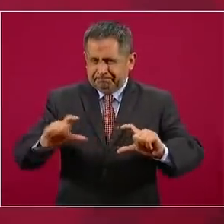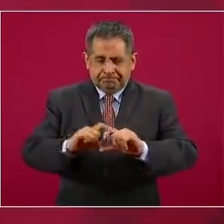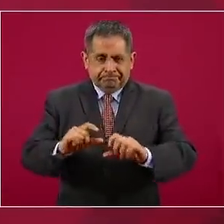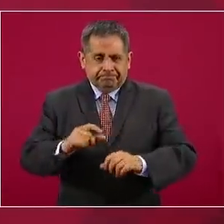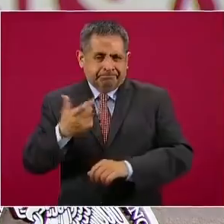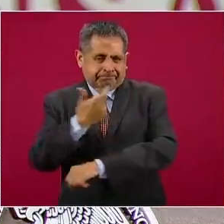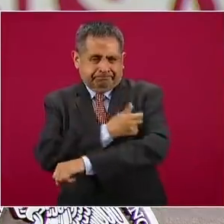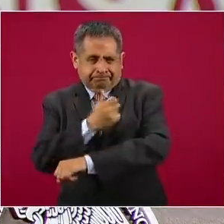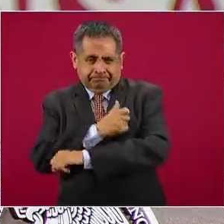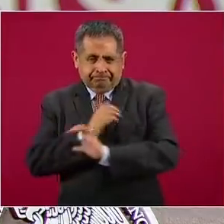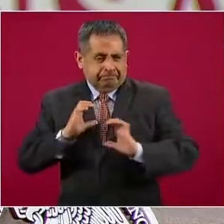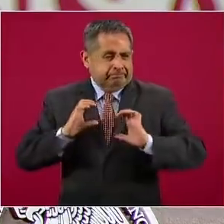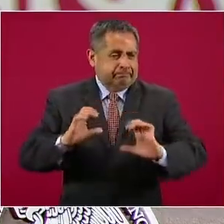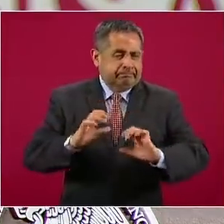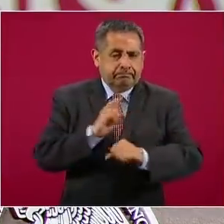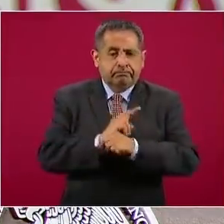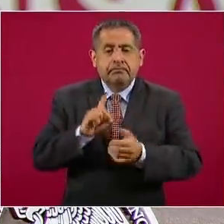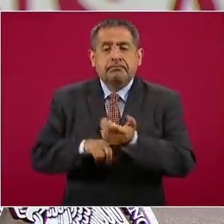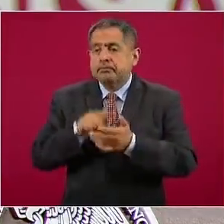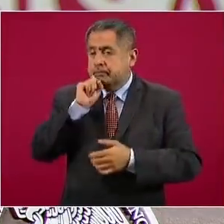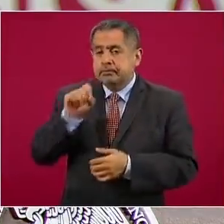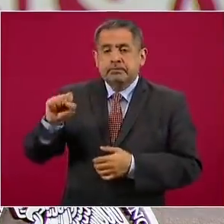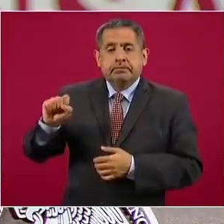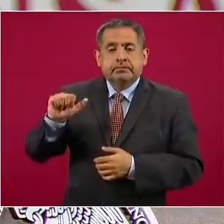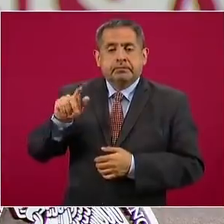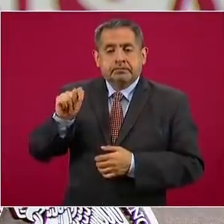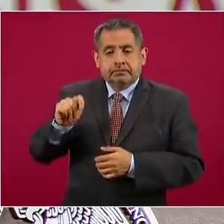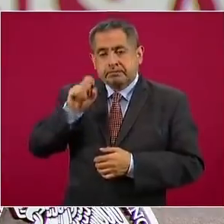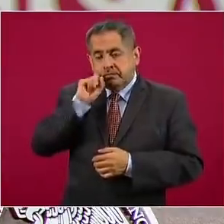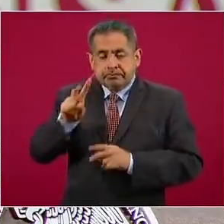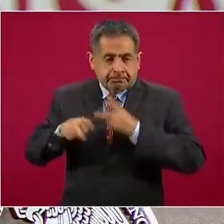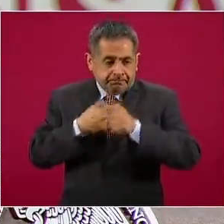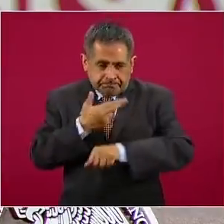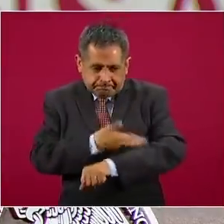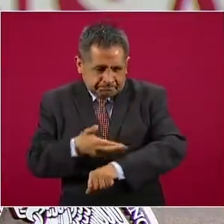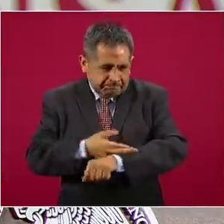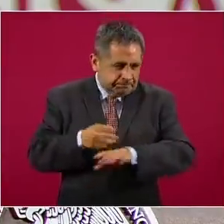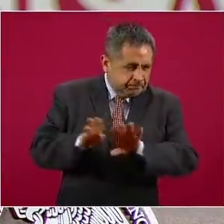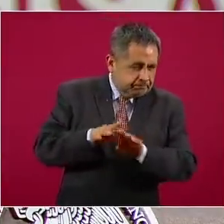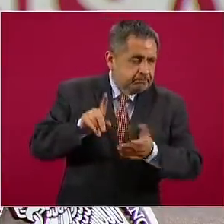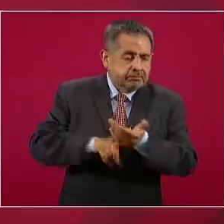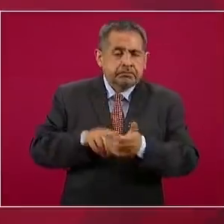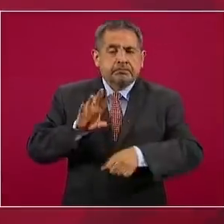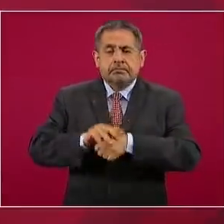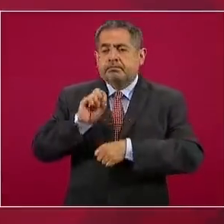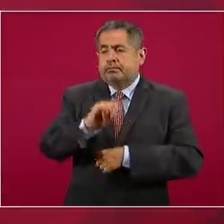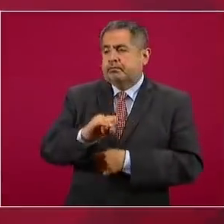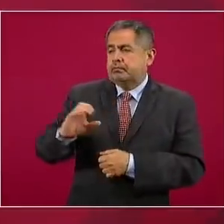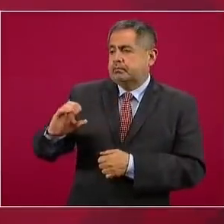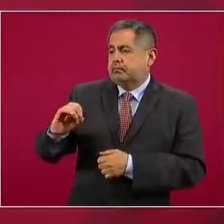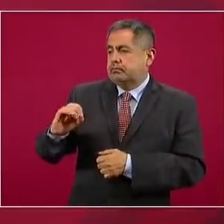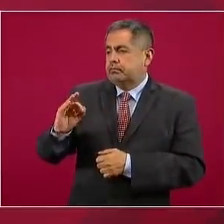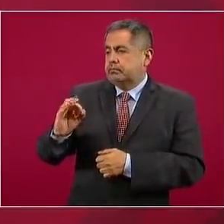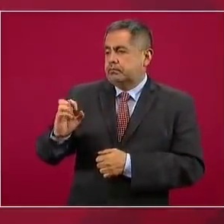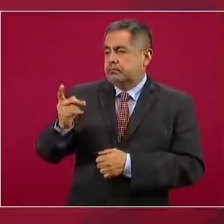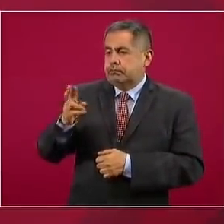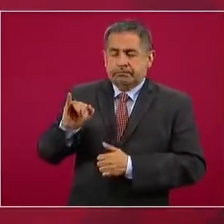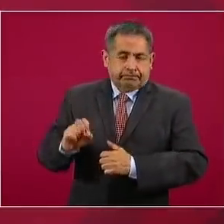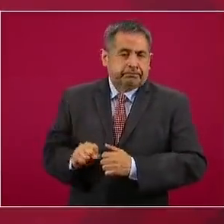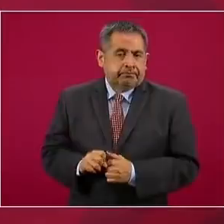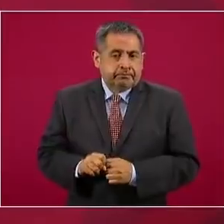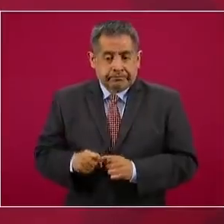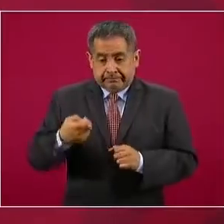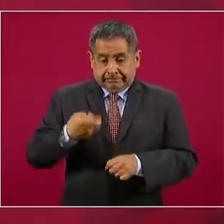también revisadas por personal del SAT con base en la autorización de COFEPRIS. Esta misma semana se prevé el